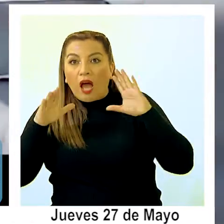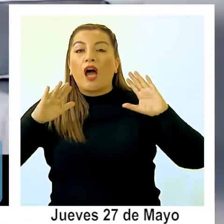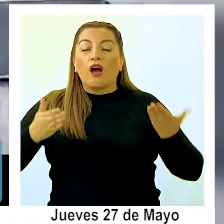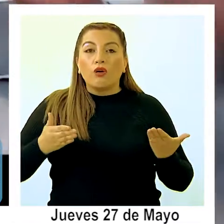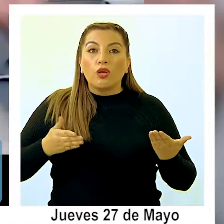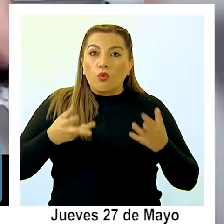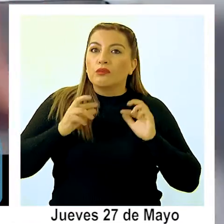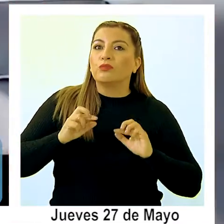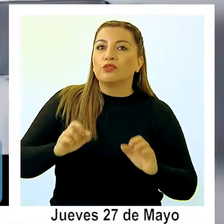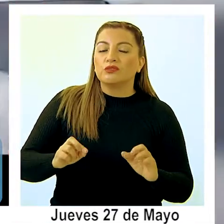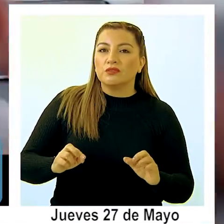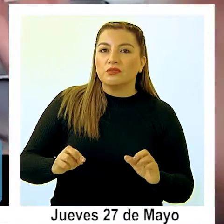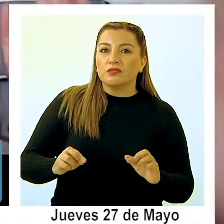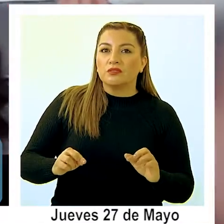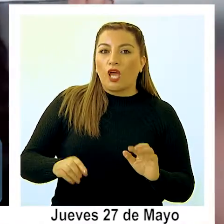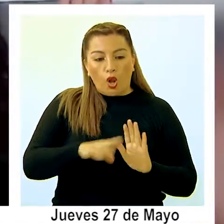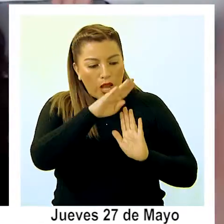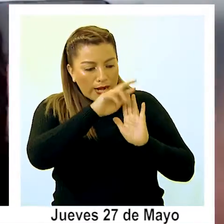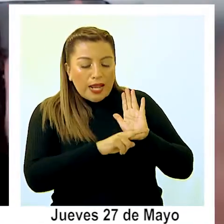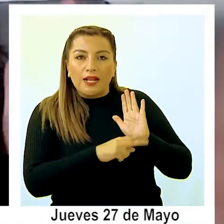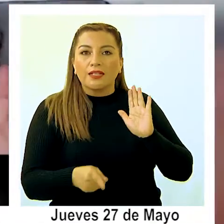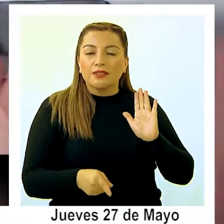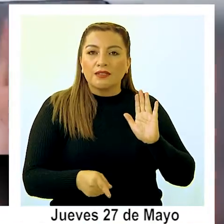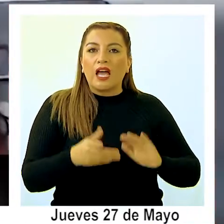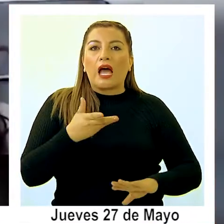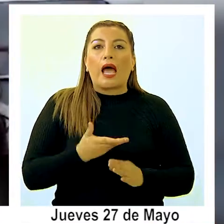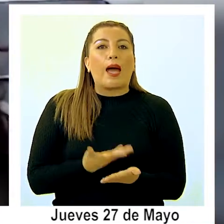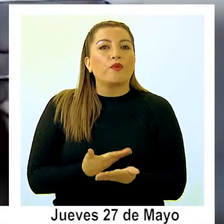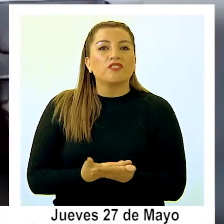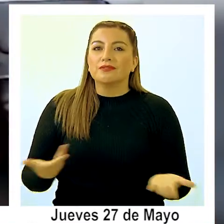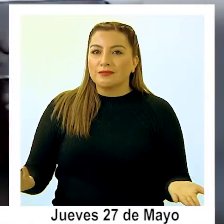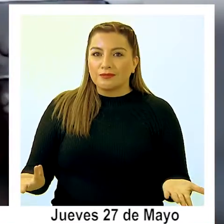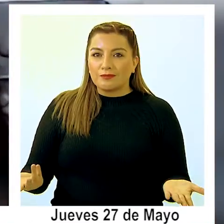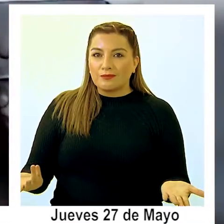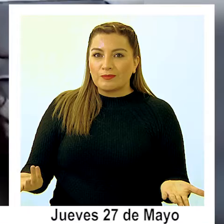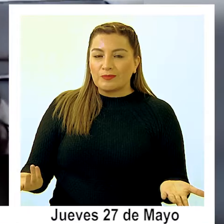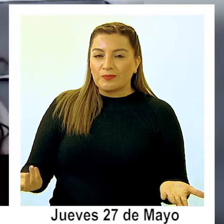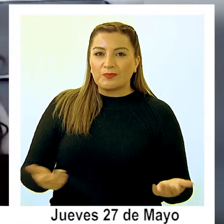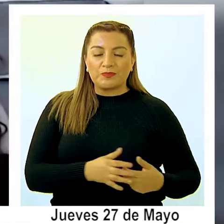ahora nos dieron la posibilidad con esta regla del juego y tenemos que aprovecharla.